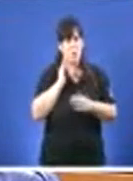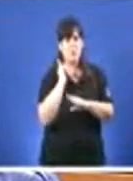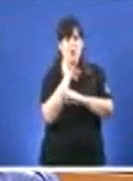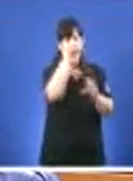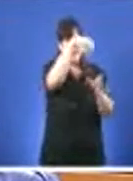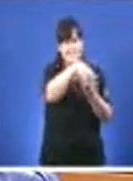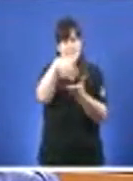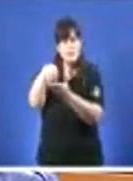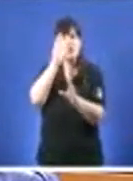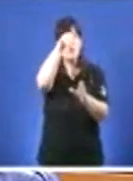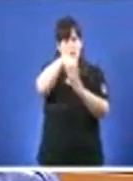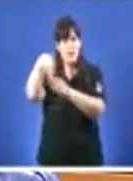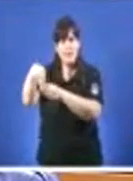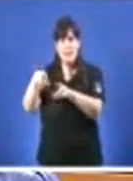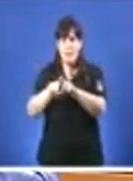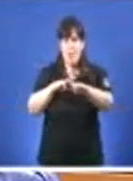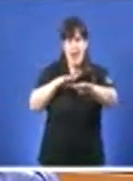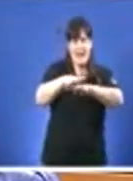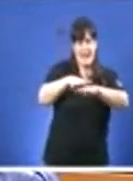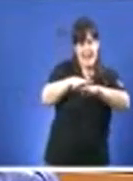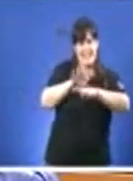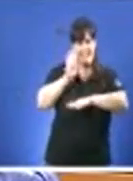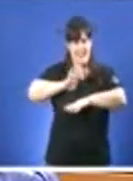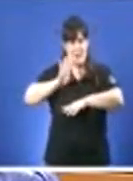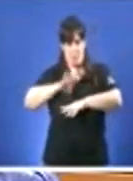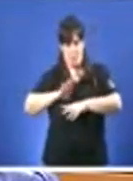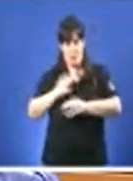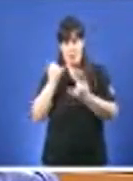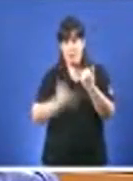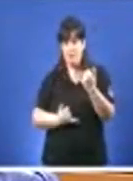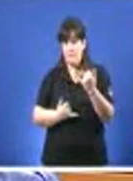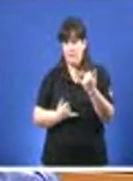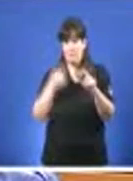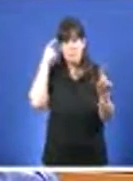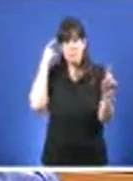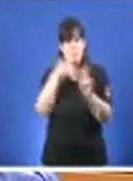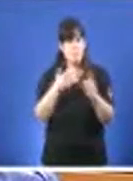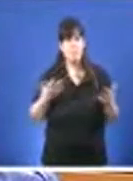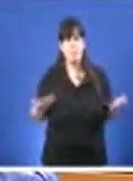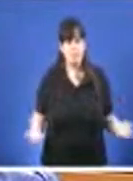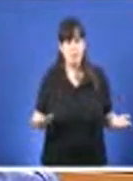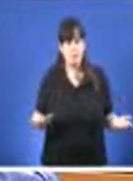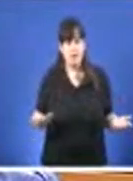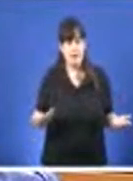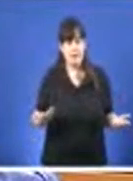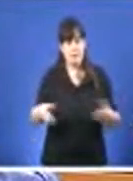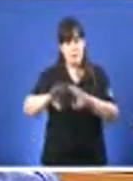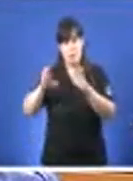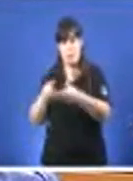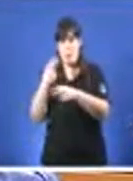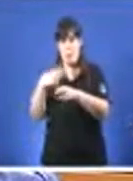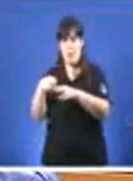societarias creadas á sombra do poder que teñen, entre outros fines, o financiamento do seu grupo,